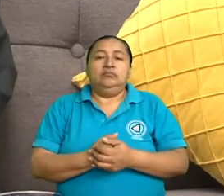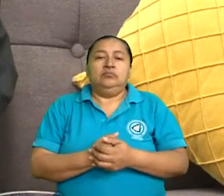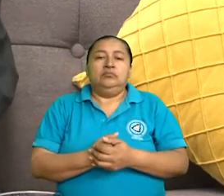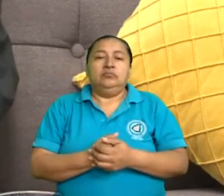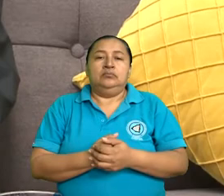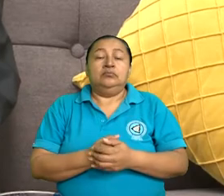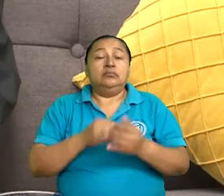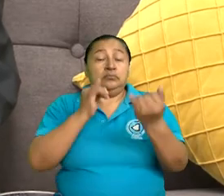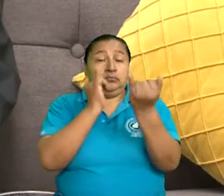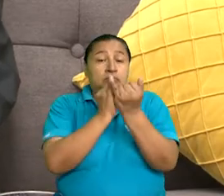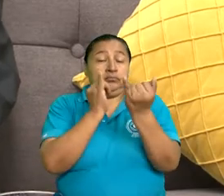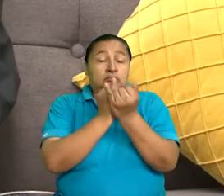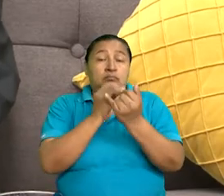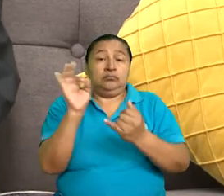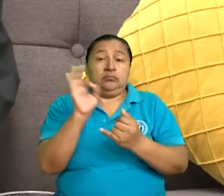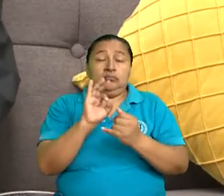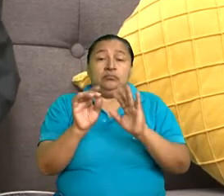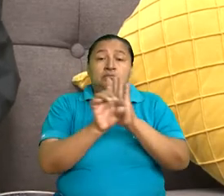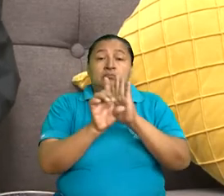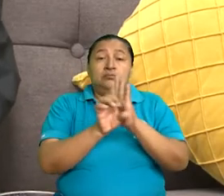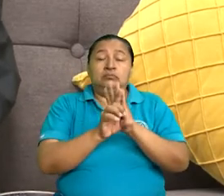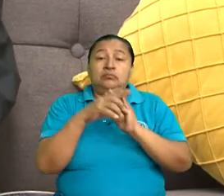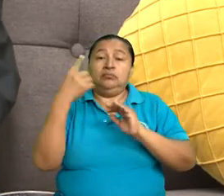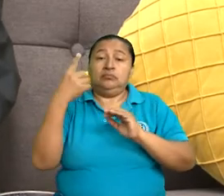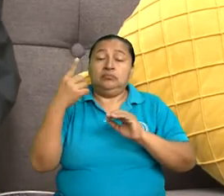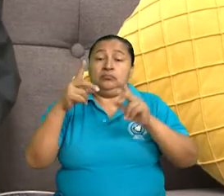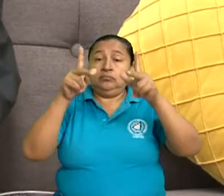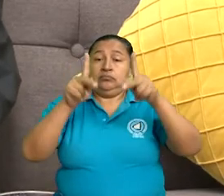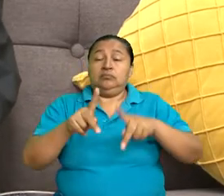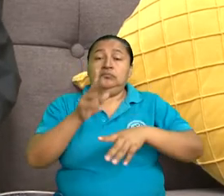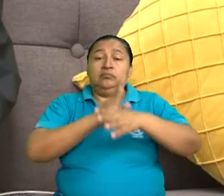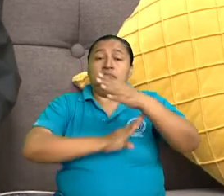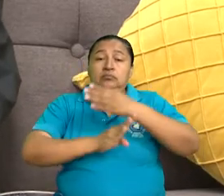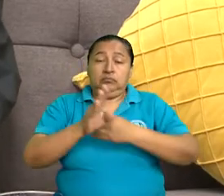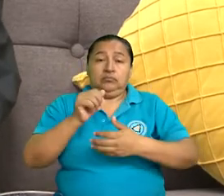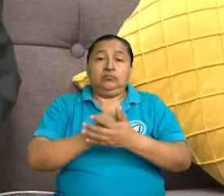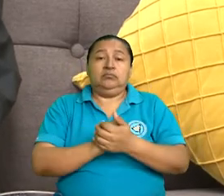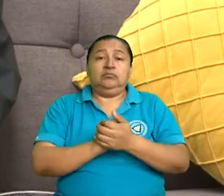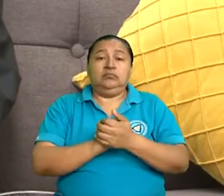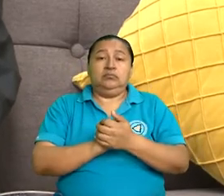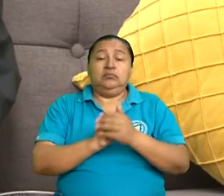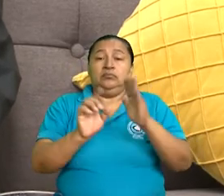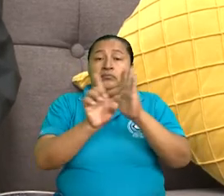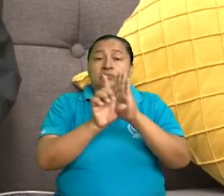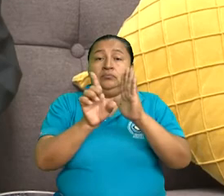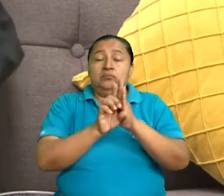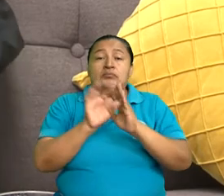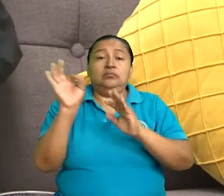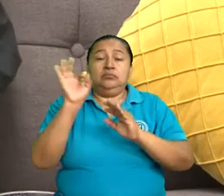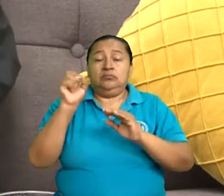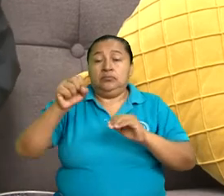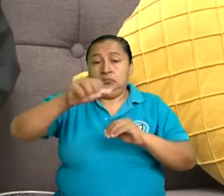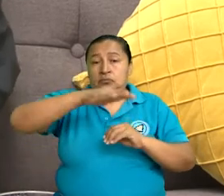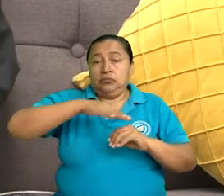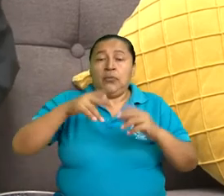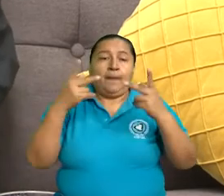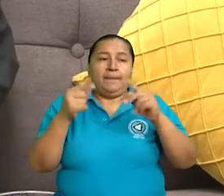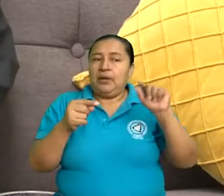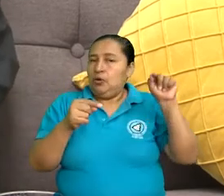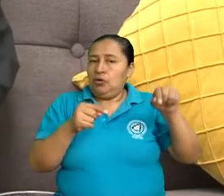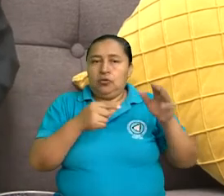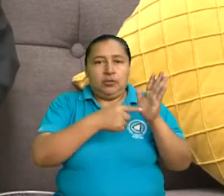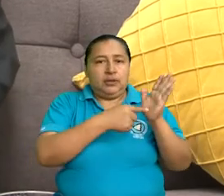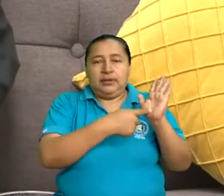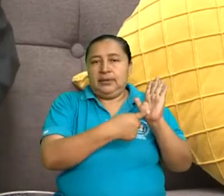De igual manera, la ley de derechos de las personas con discapacidad, es una ley de carácter social, pero no está en este